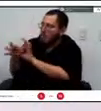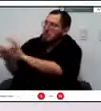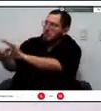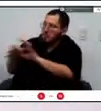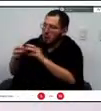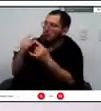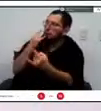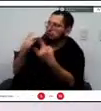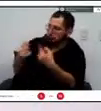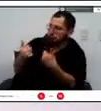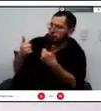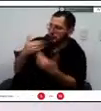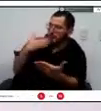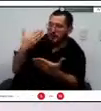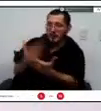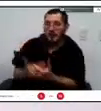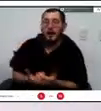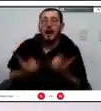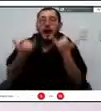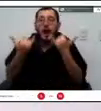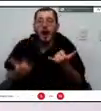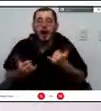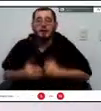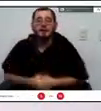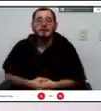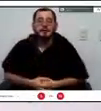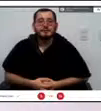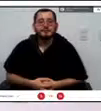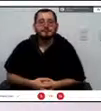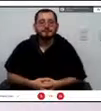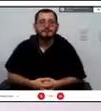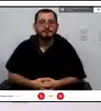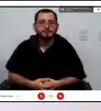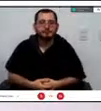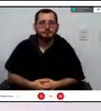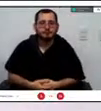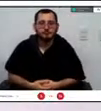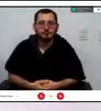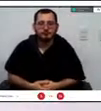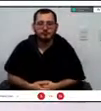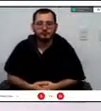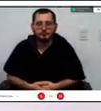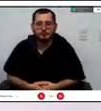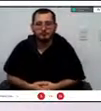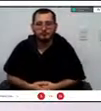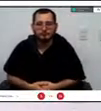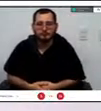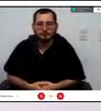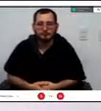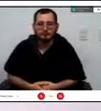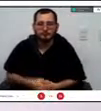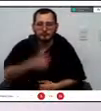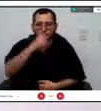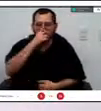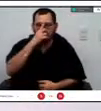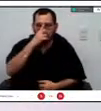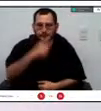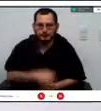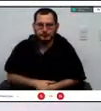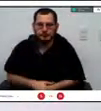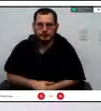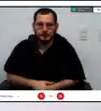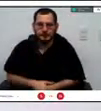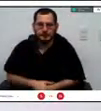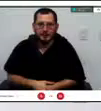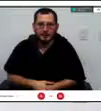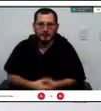a continuación a nuestro segundo momento para eso vamos a plantear tres preguntas para llevar un